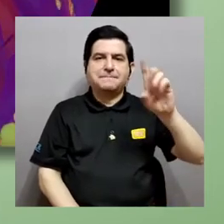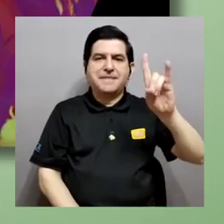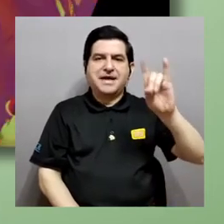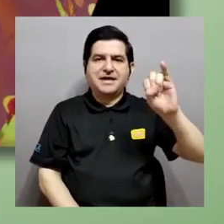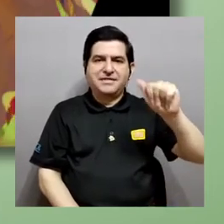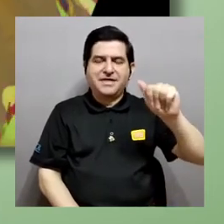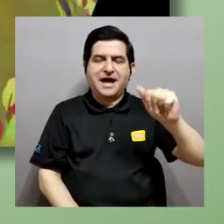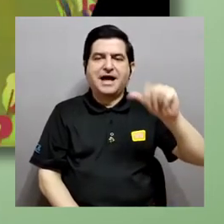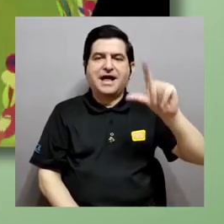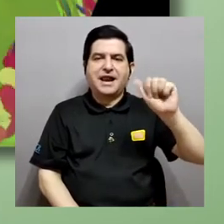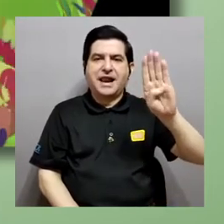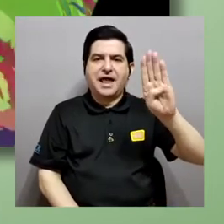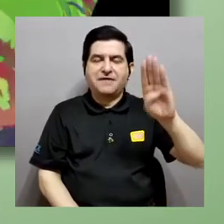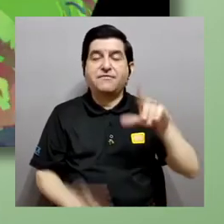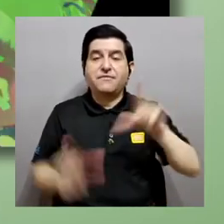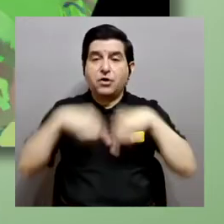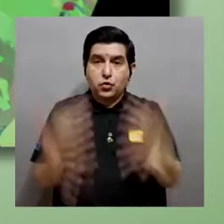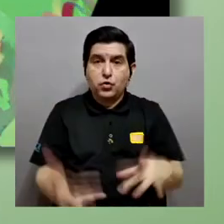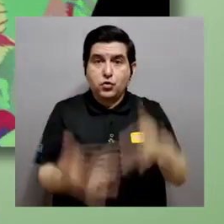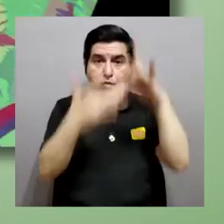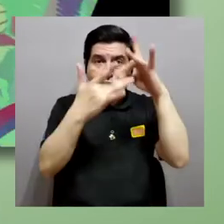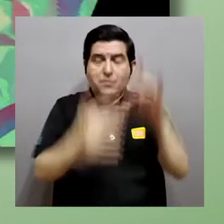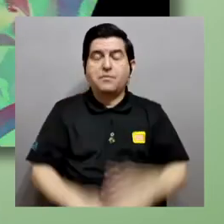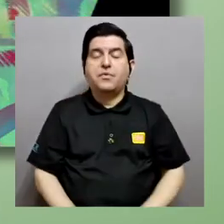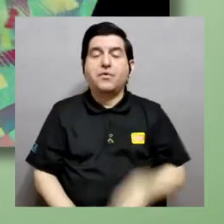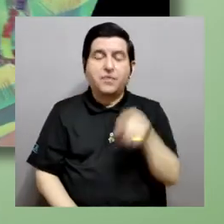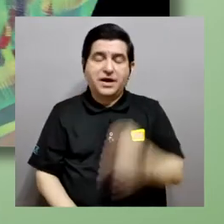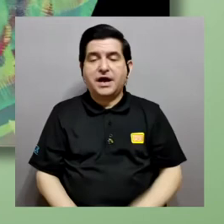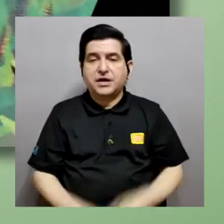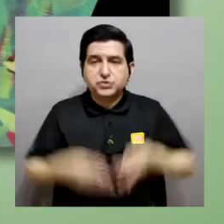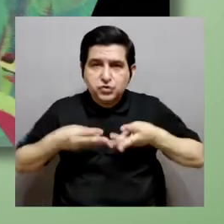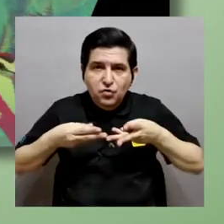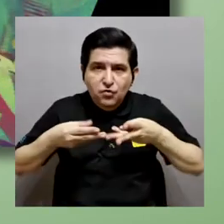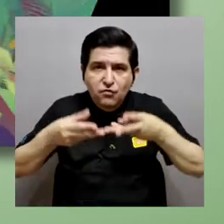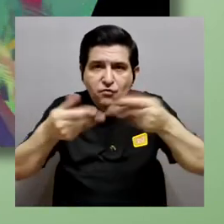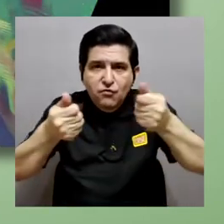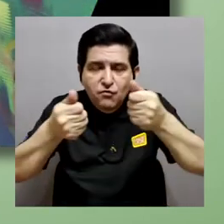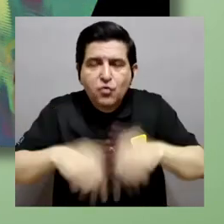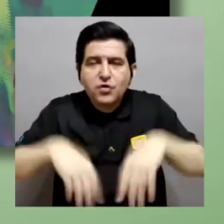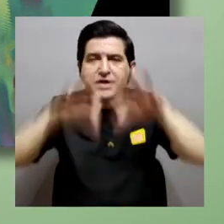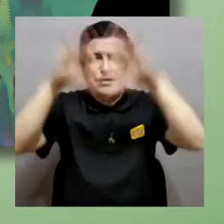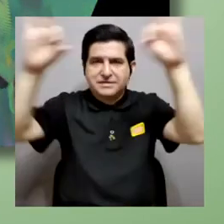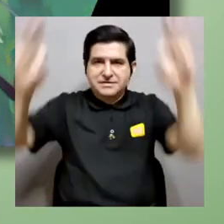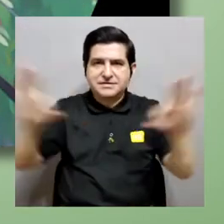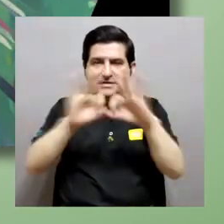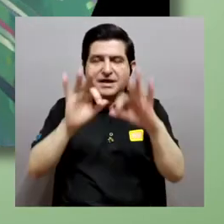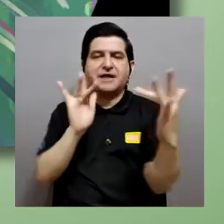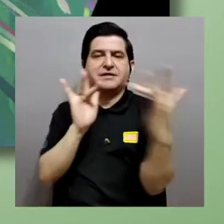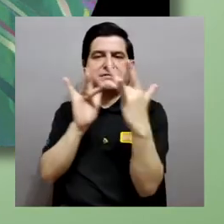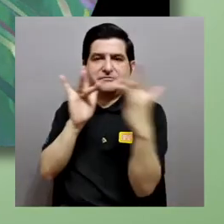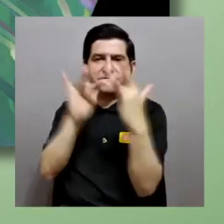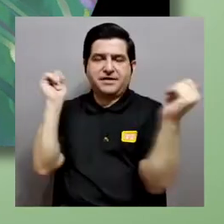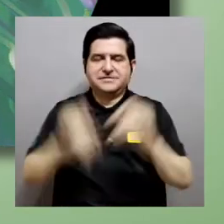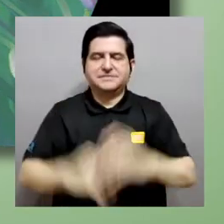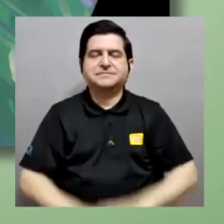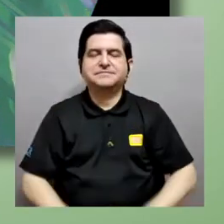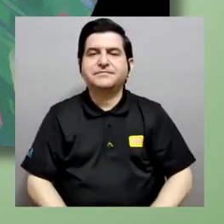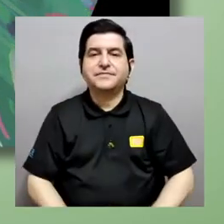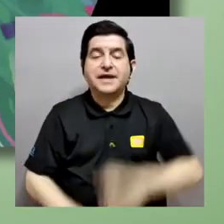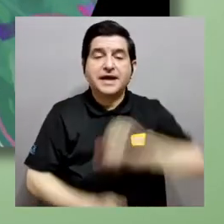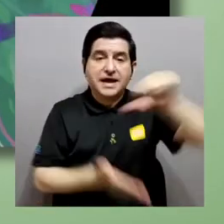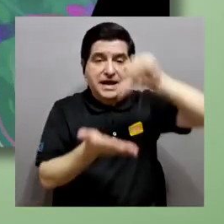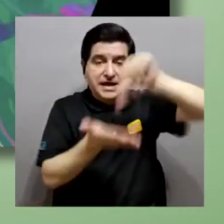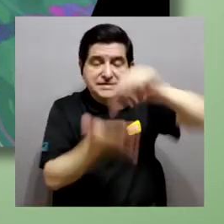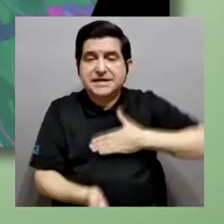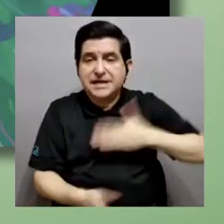trabajo en un grupo muy especial que se llama Fluid Interfaces o Interfaces Fluidas. y el